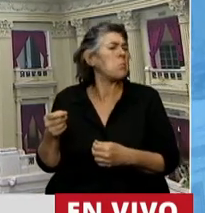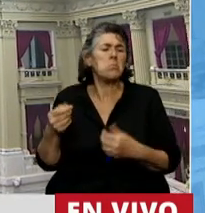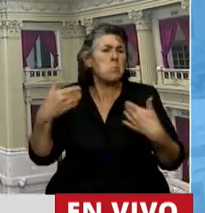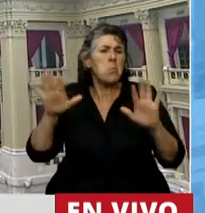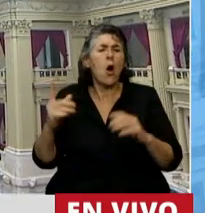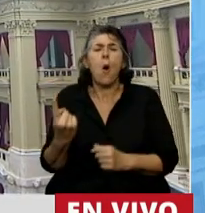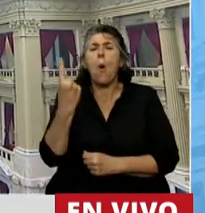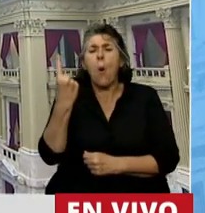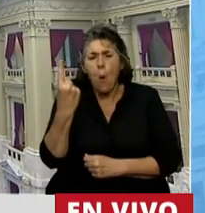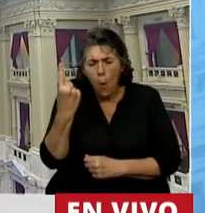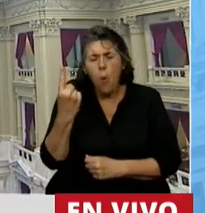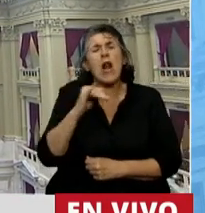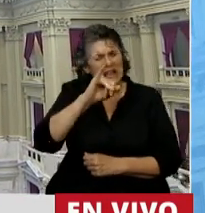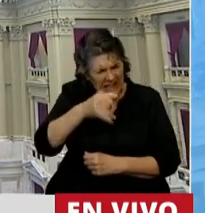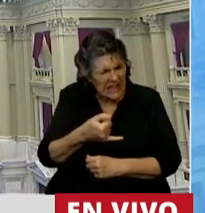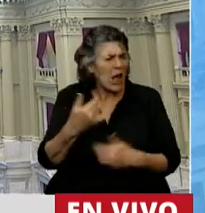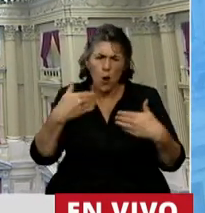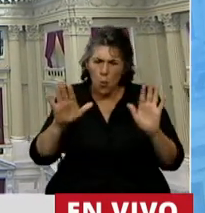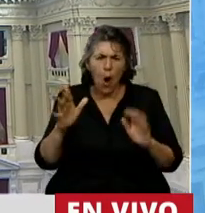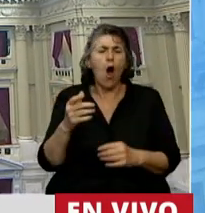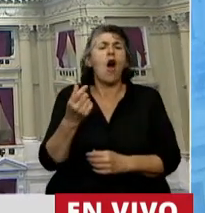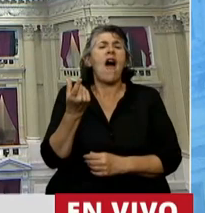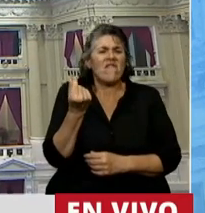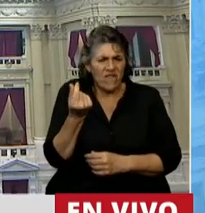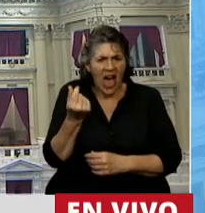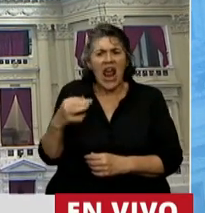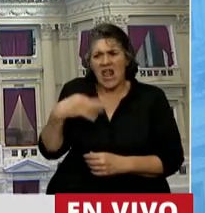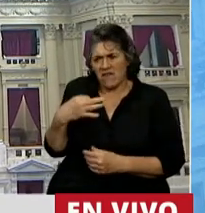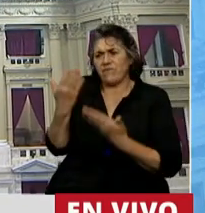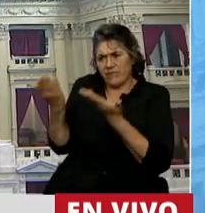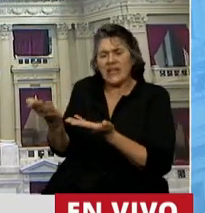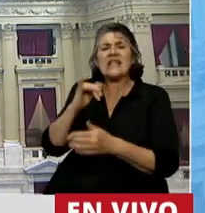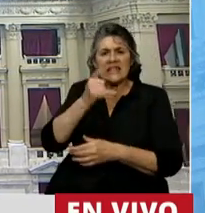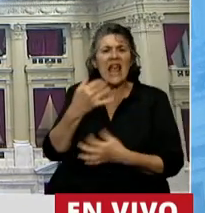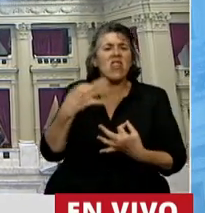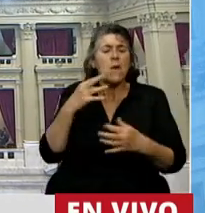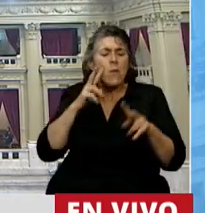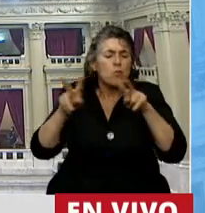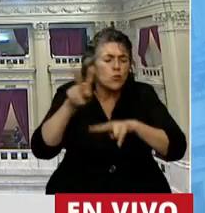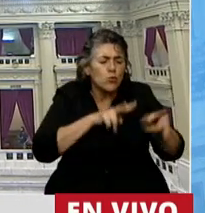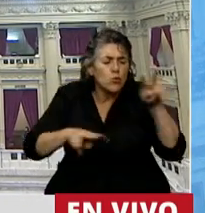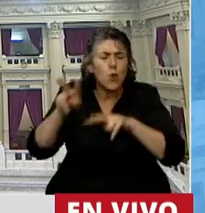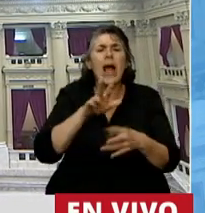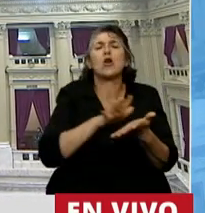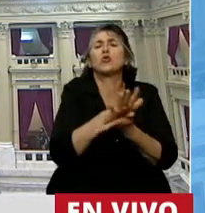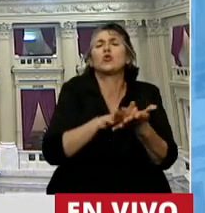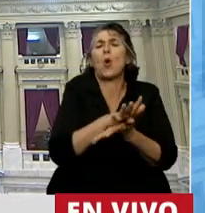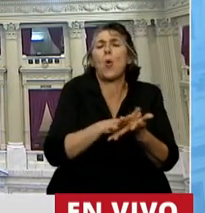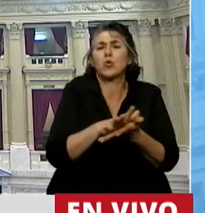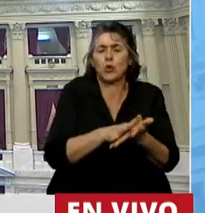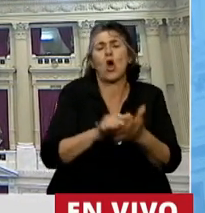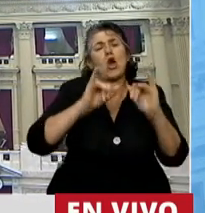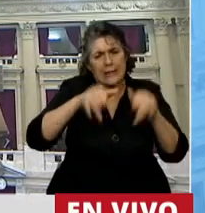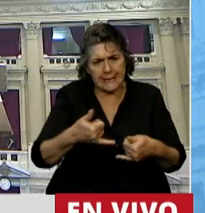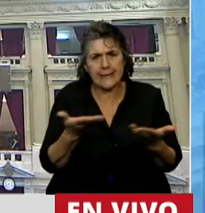sola, por supuesto que vale la pena hacer el esfuerzo para encontrar soluciones. Argumentos sociales, voy terminando,